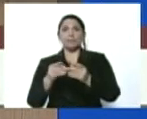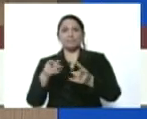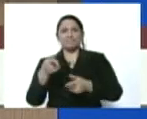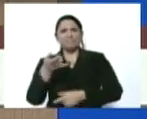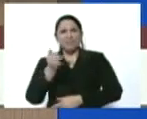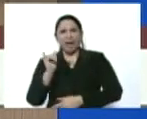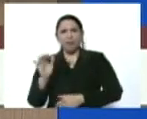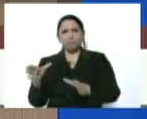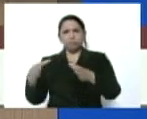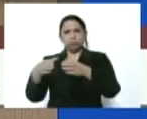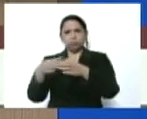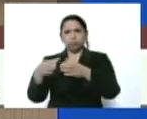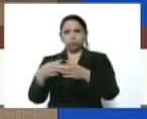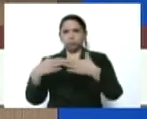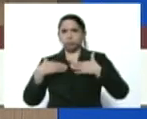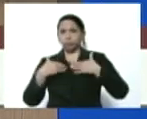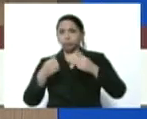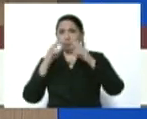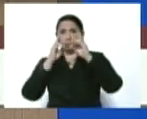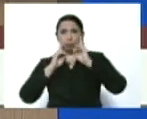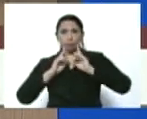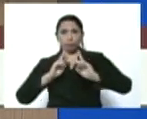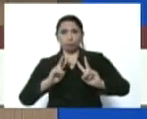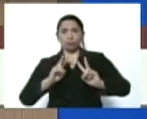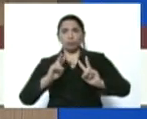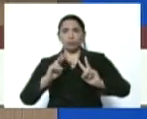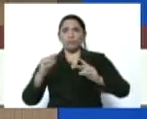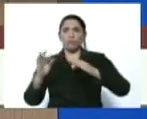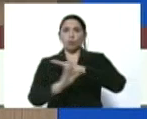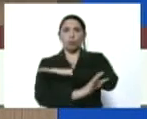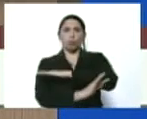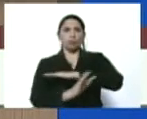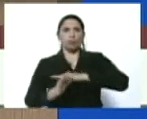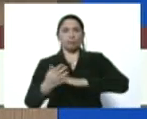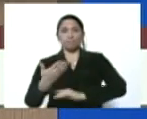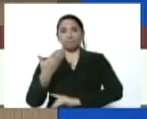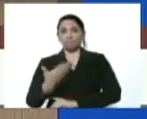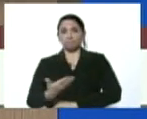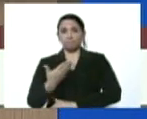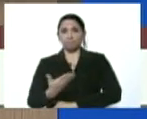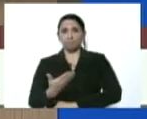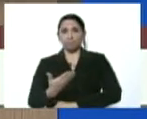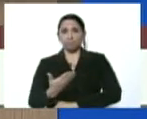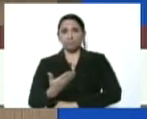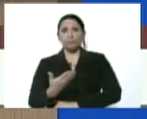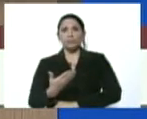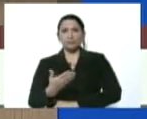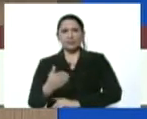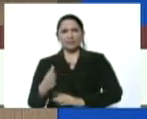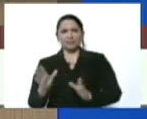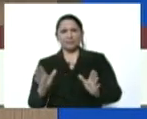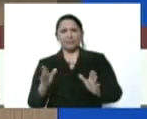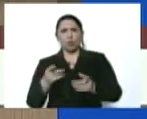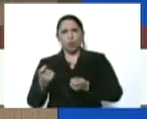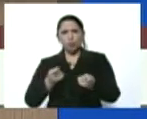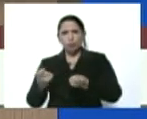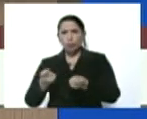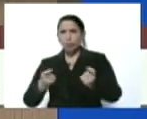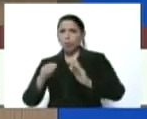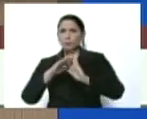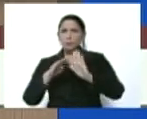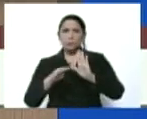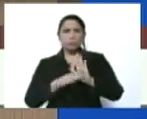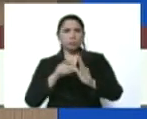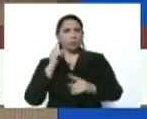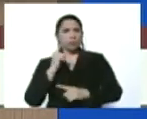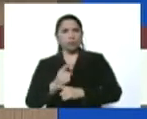epidemiológico en la frontera. Muy importante, cerco sanitario, controles muy estrictos,